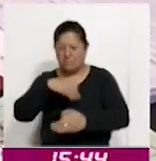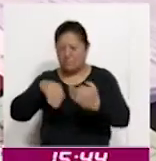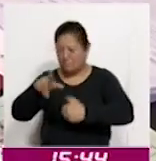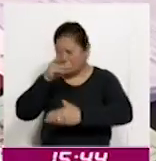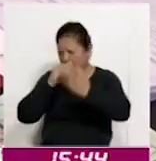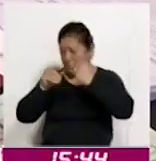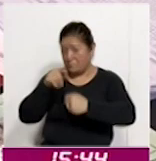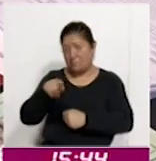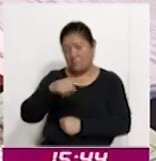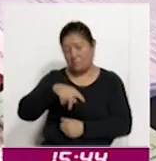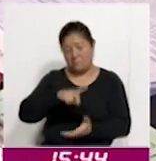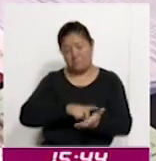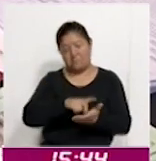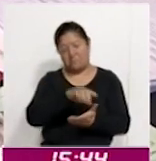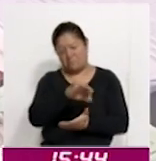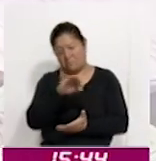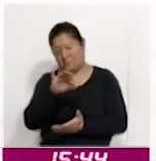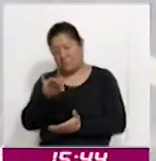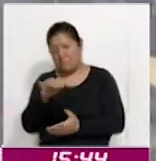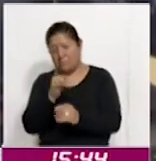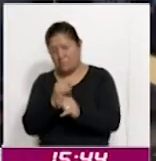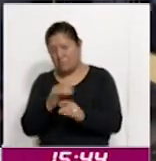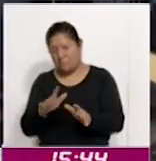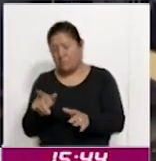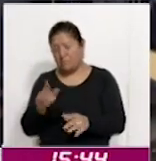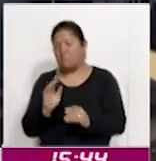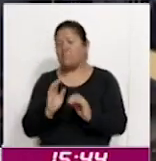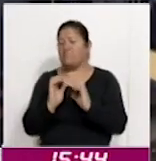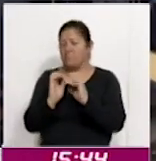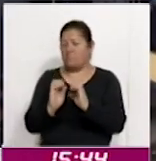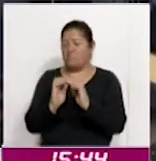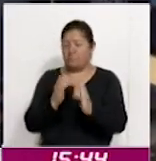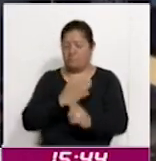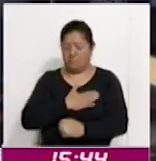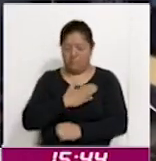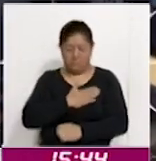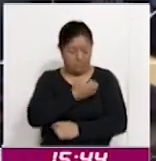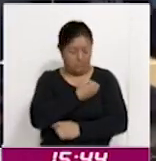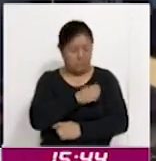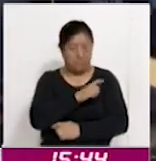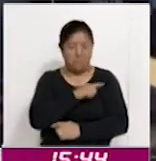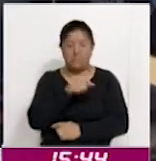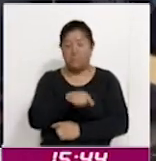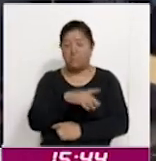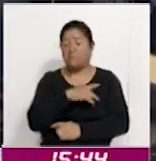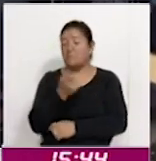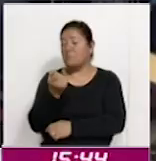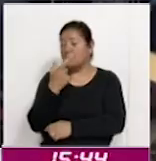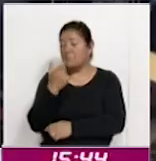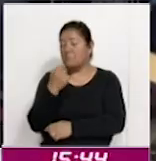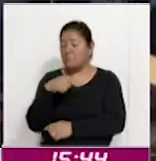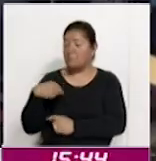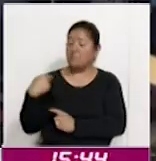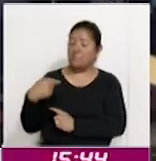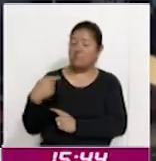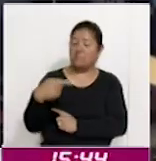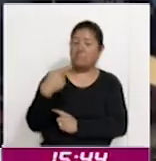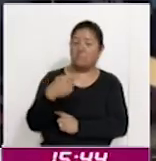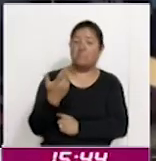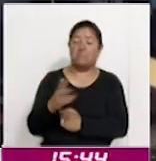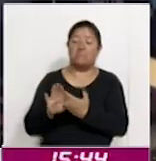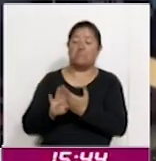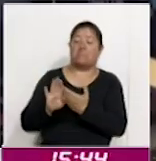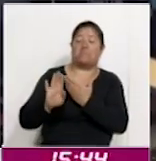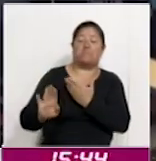decisiones informadas y protejan su salud. Es una pastillita que se va a estar tomando constantemente y eso va a evitar el